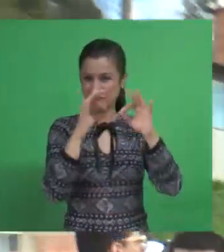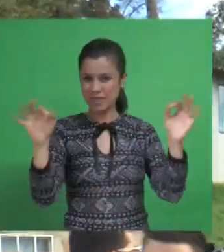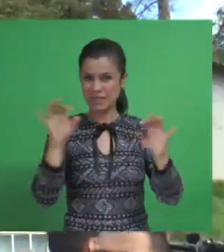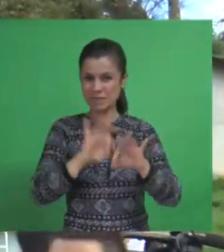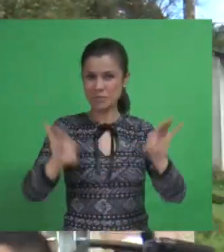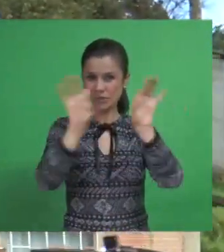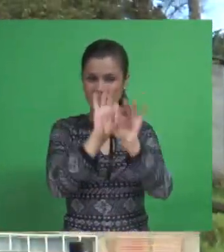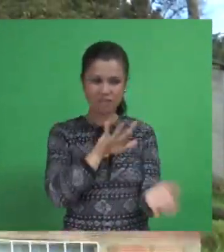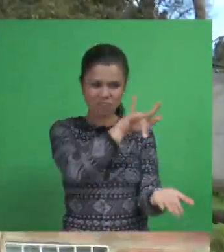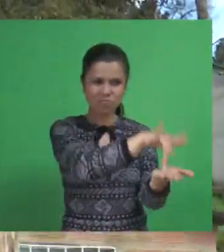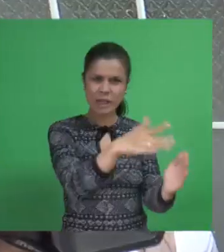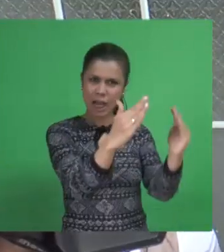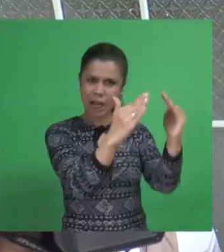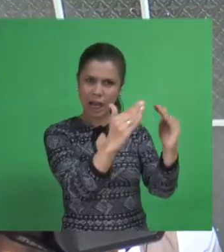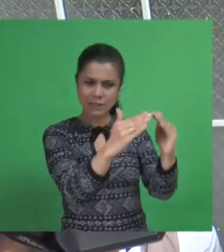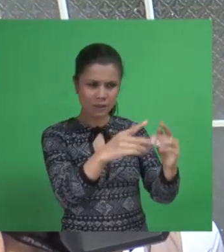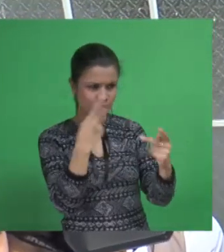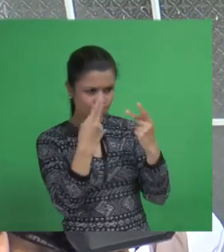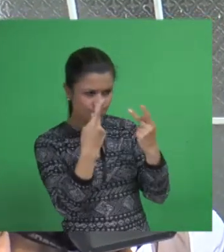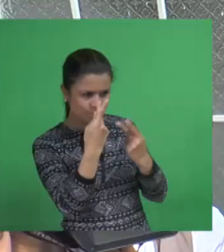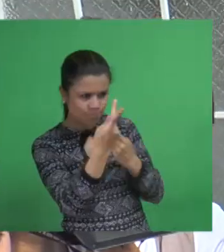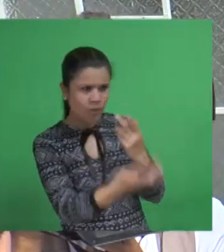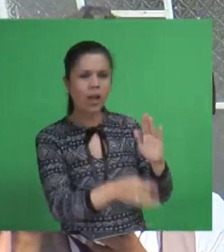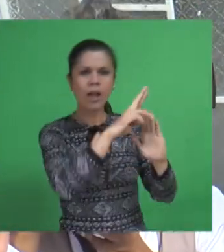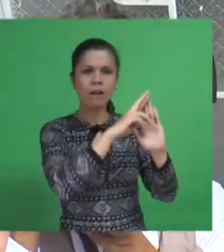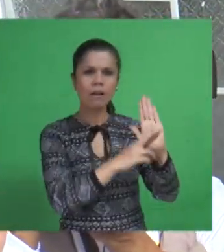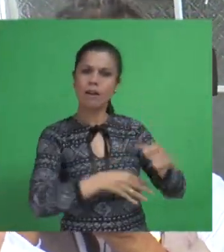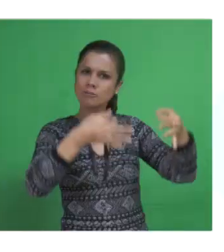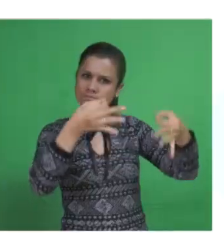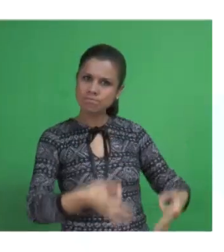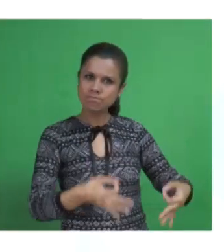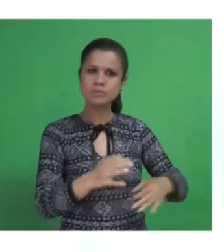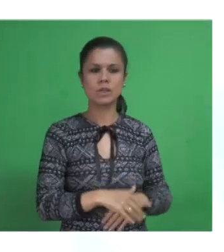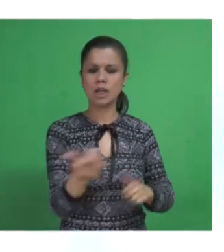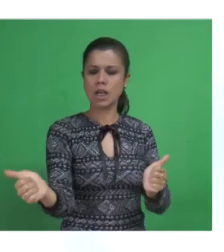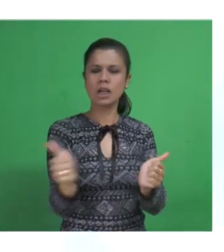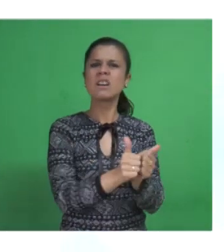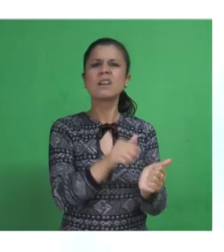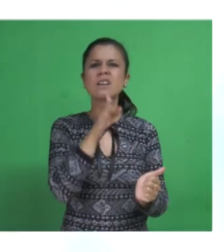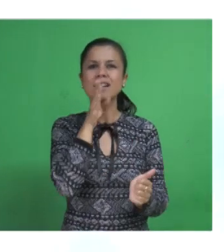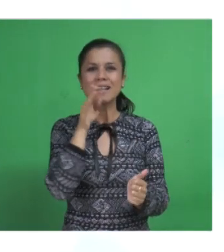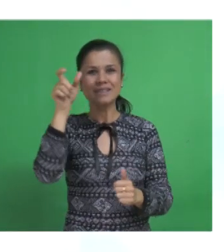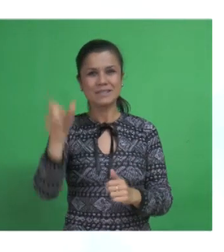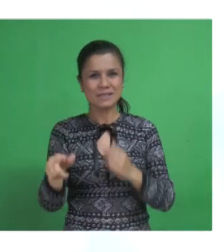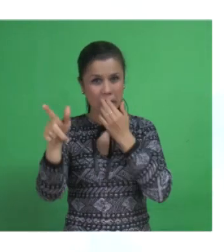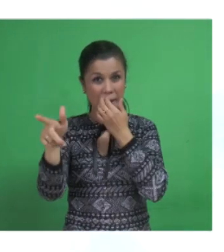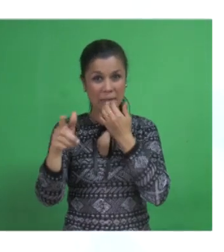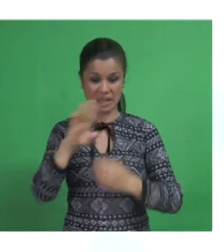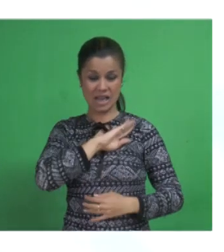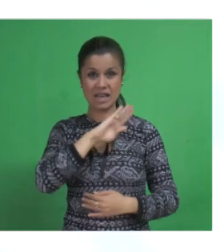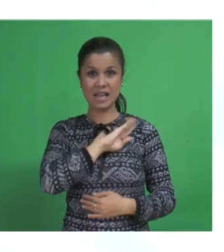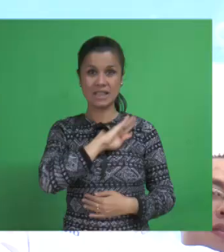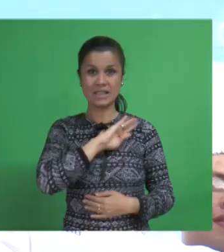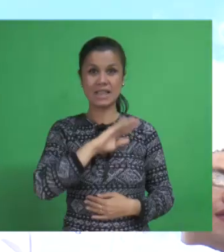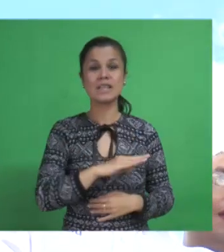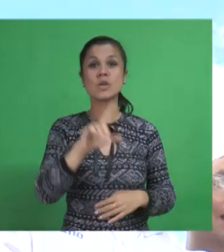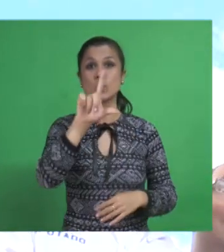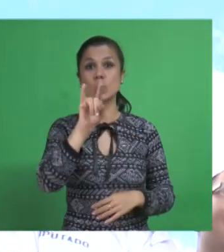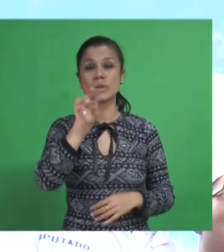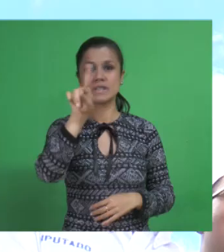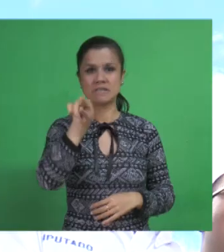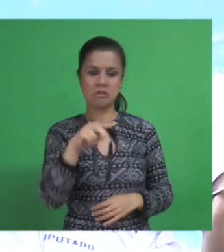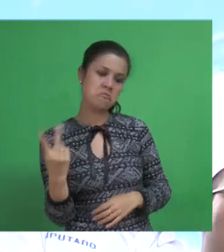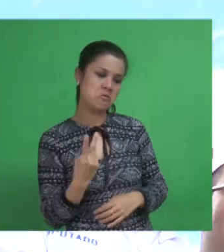Cumplir. A primera hora llegó a la planta de tratamiento de la vereda San Rafael y junto al alcalde Luis Roberto González Peñalosa y su comitiva